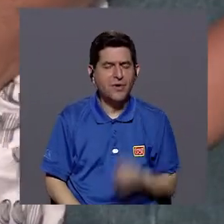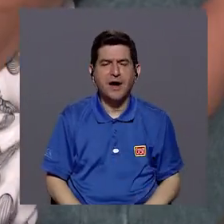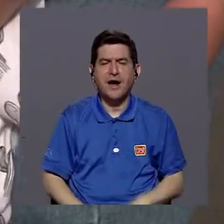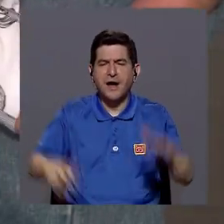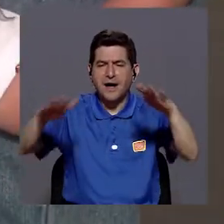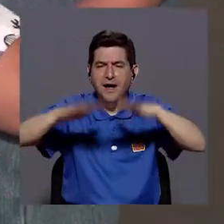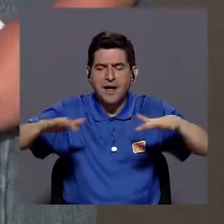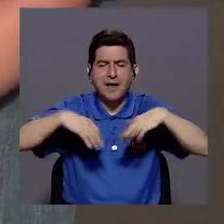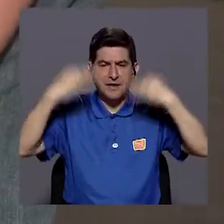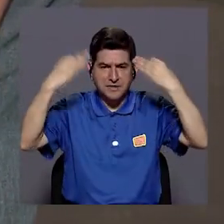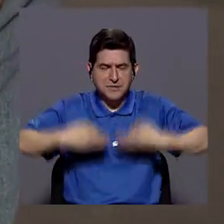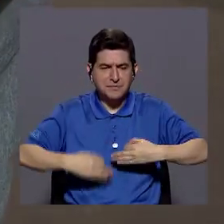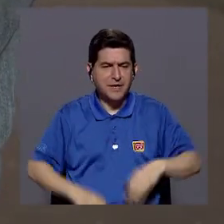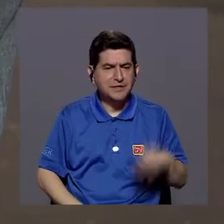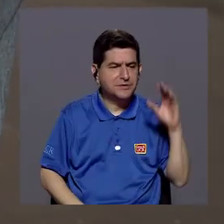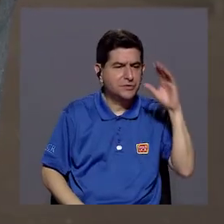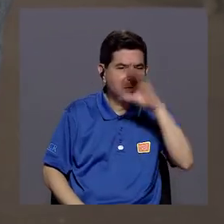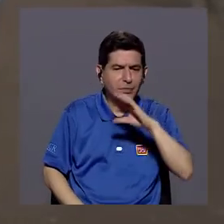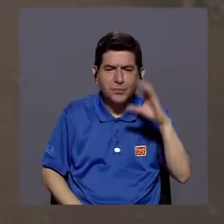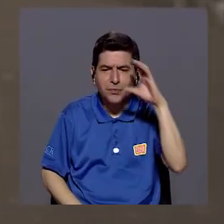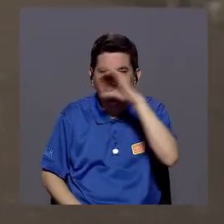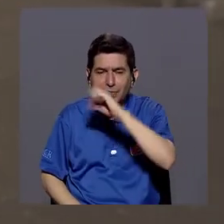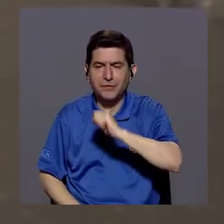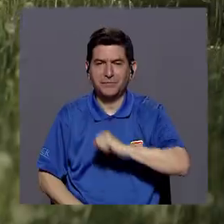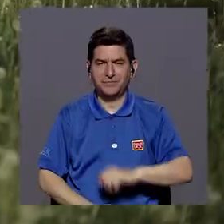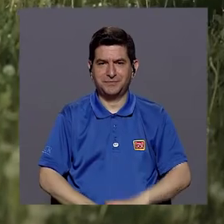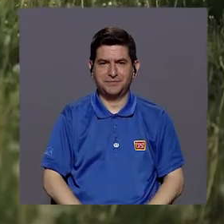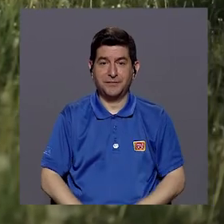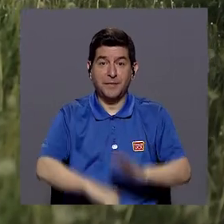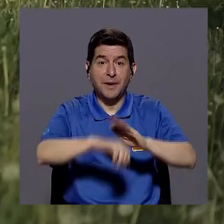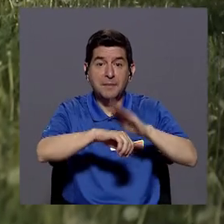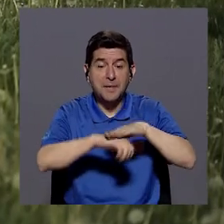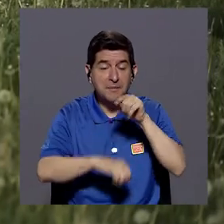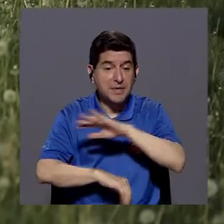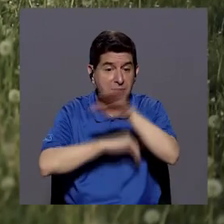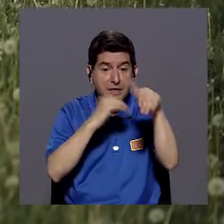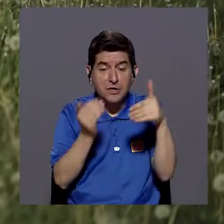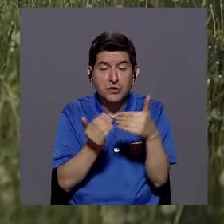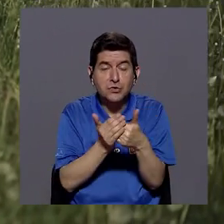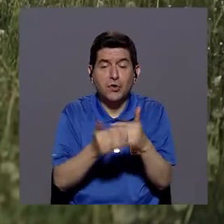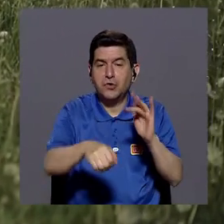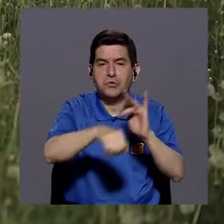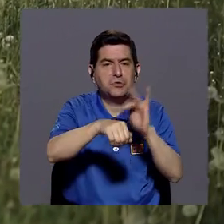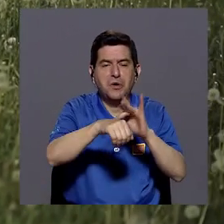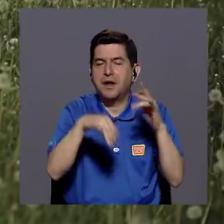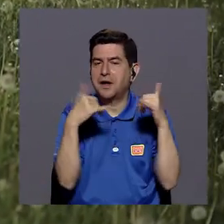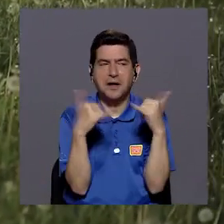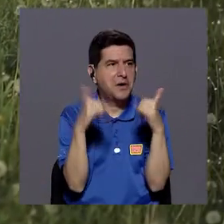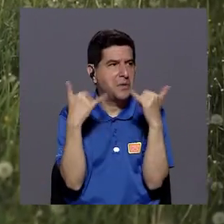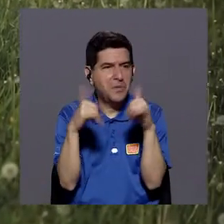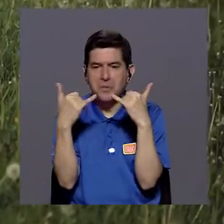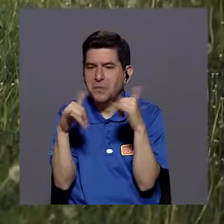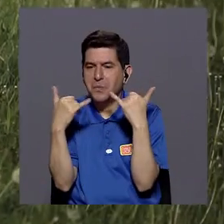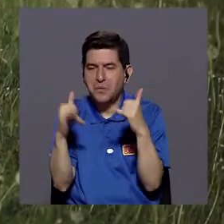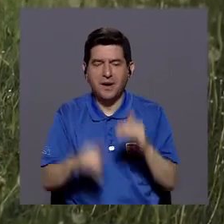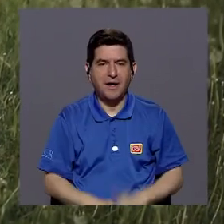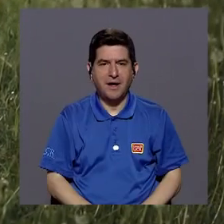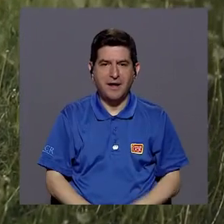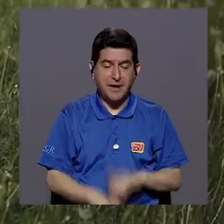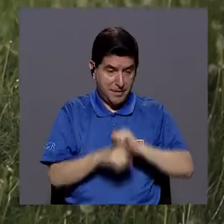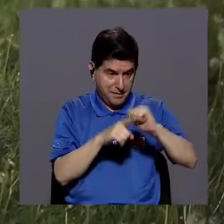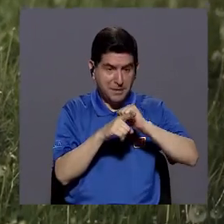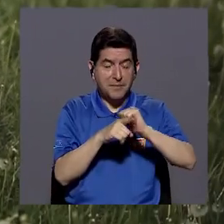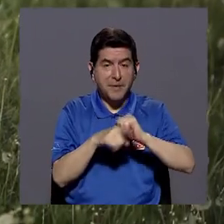que permitamos que toque, que juegue, ¿verdad? Realizarle